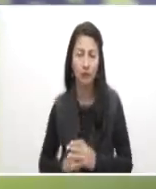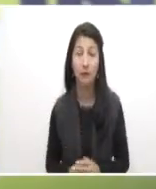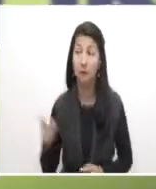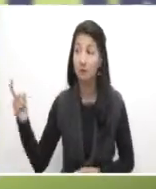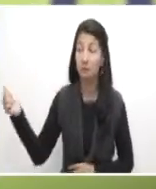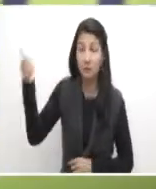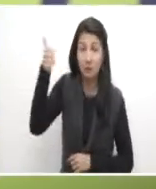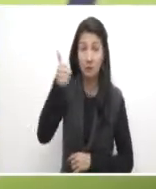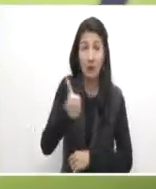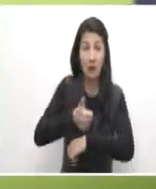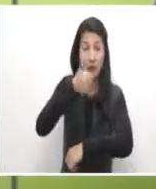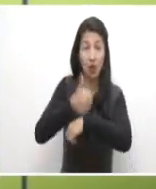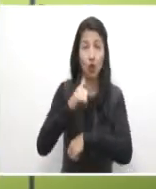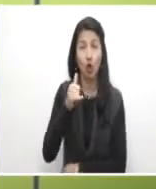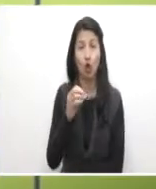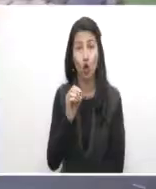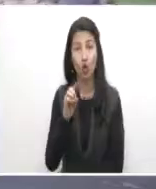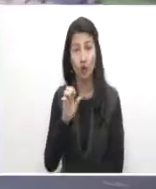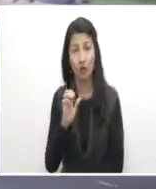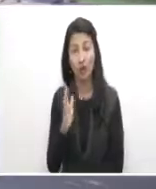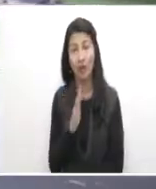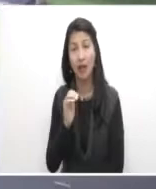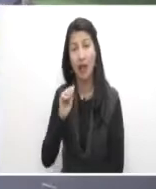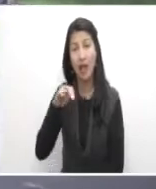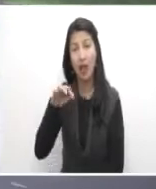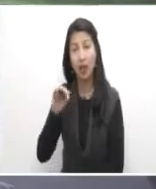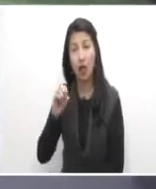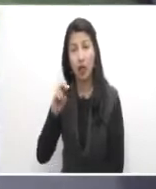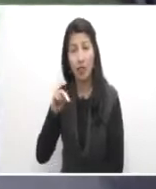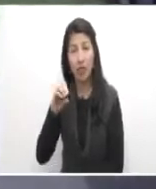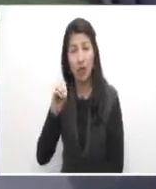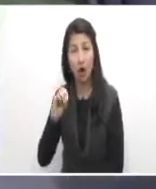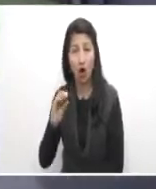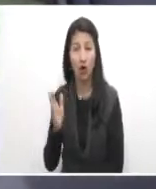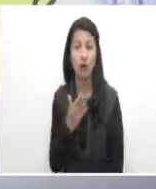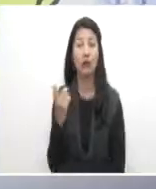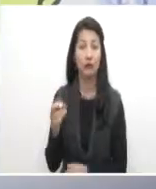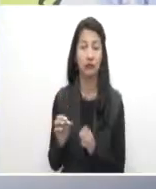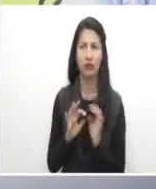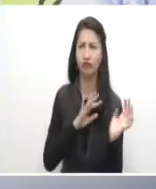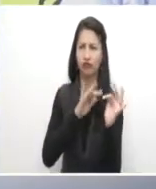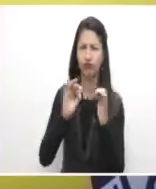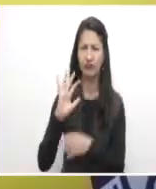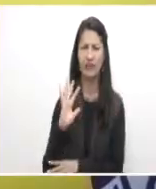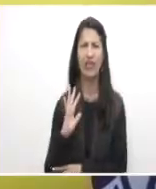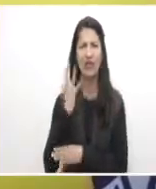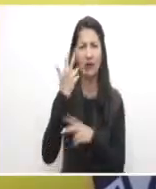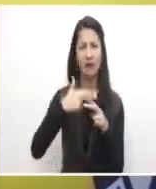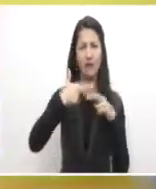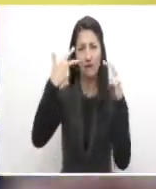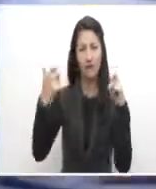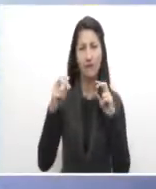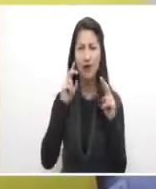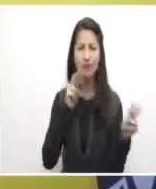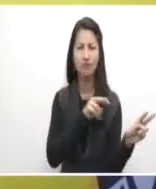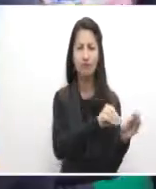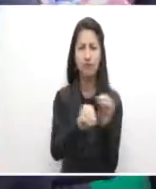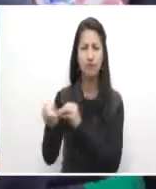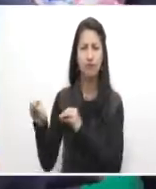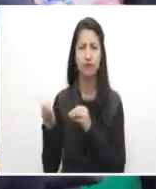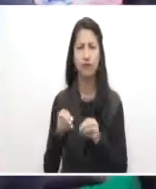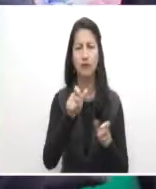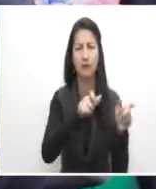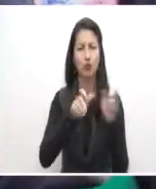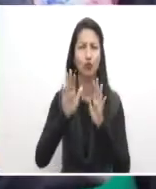director general del Sena, José Antonio Lizarazo, durante la instalación de la quinta versión de la Gran Feria de la Capacitación dirigida a los constructores de Colombia.